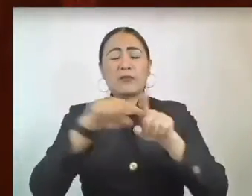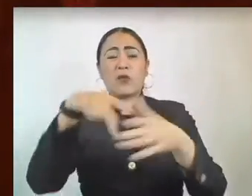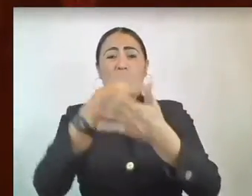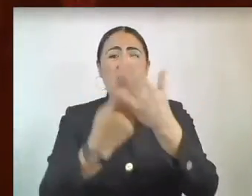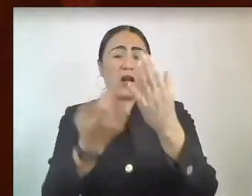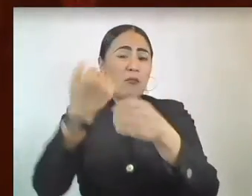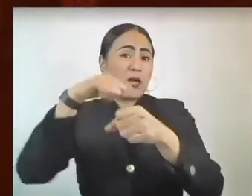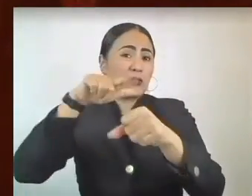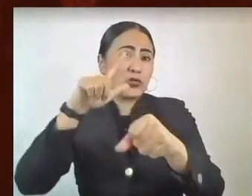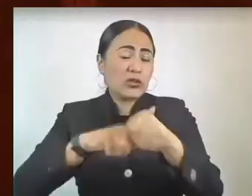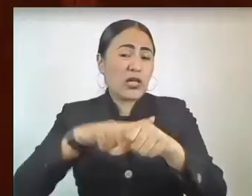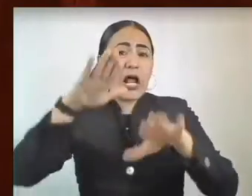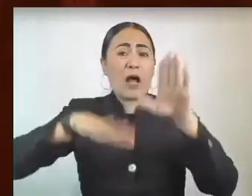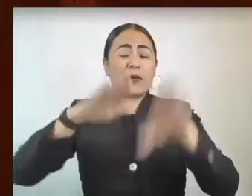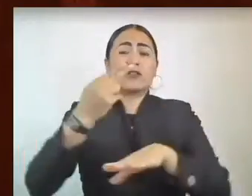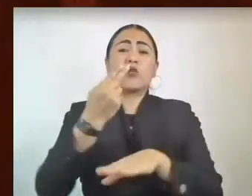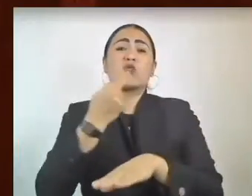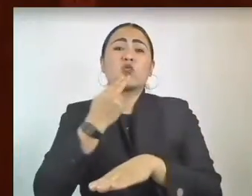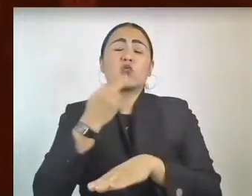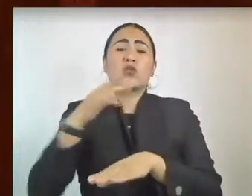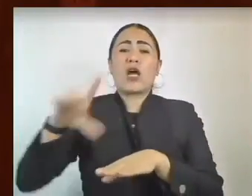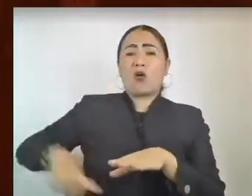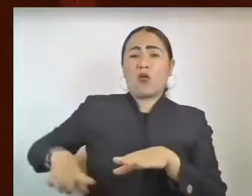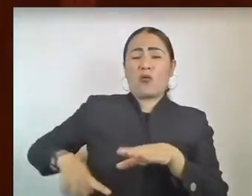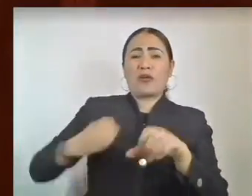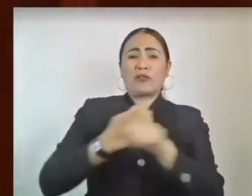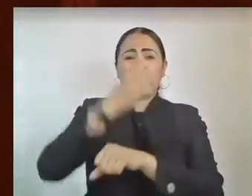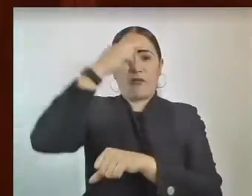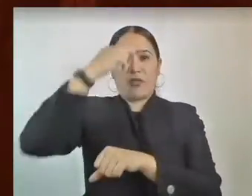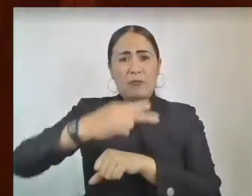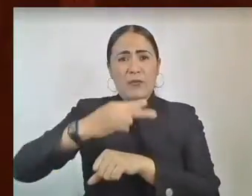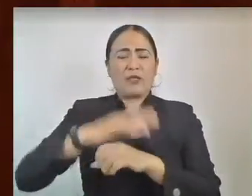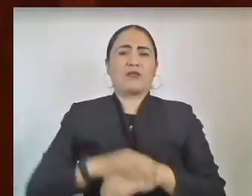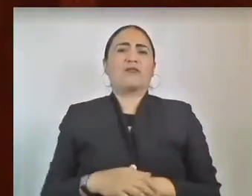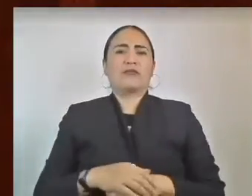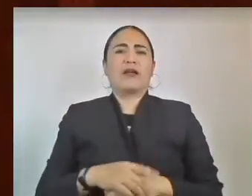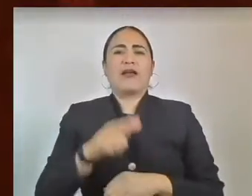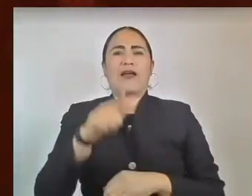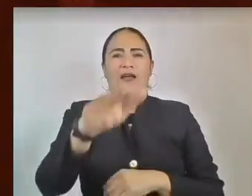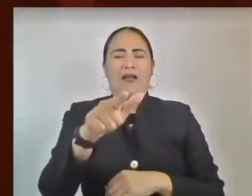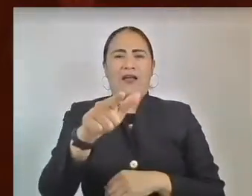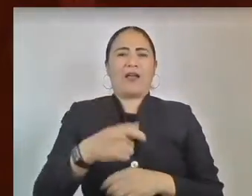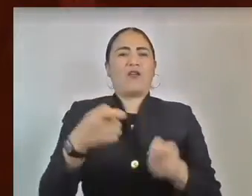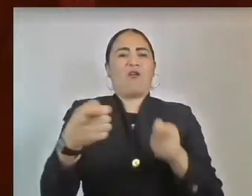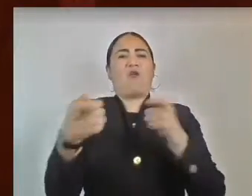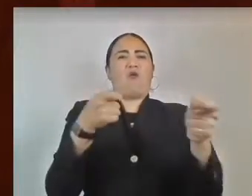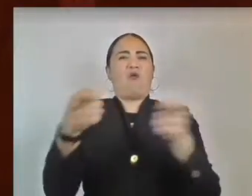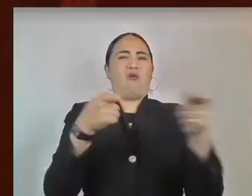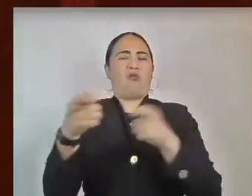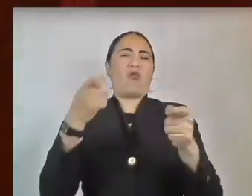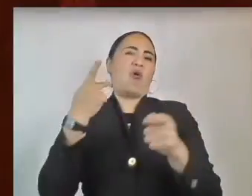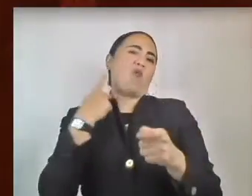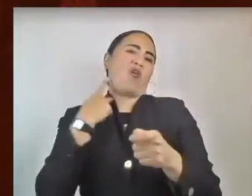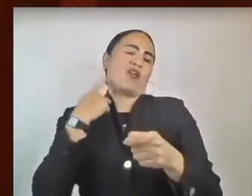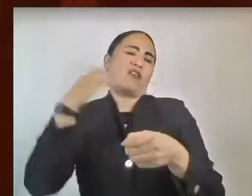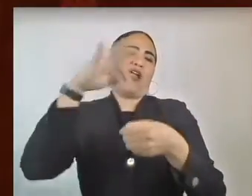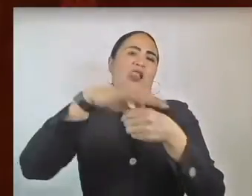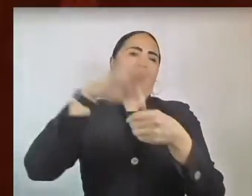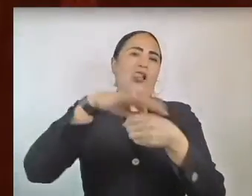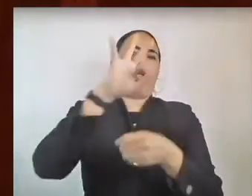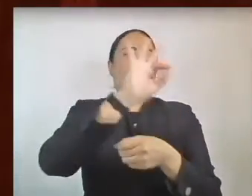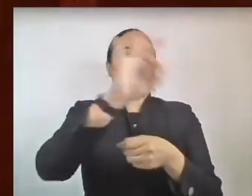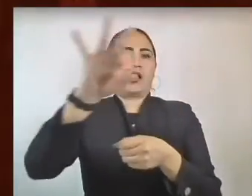sido utilizados por el Gobierno del Estado de México como herramientas de control político y electoral son